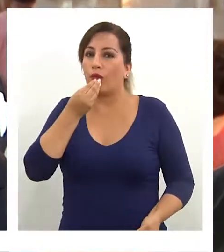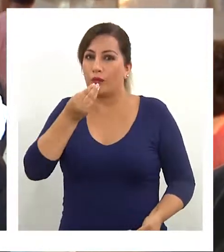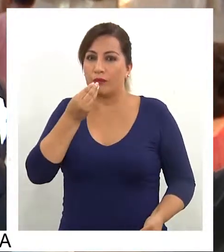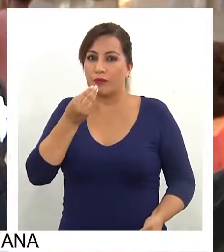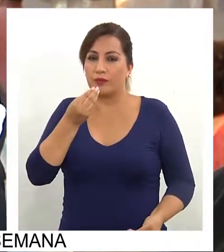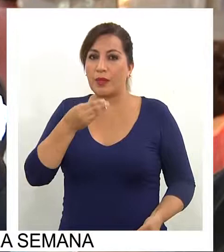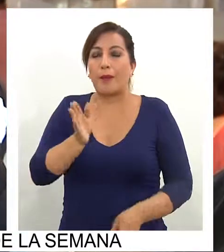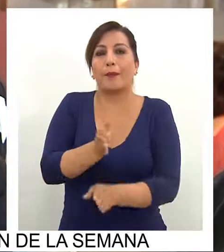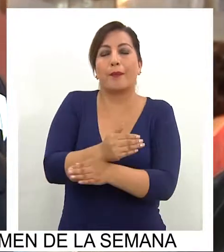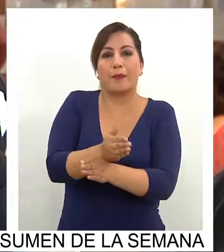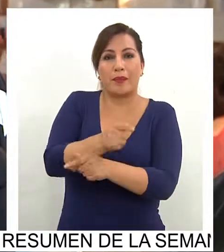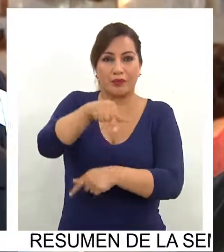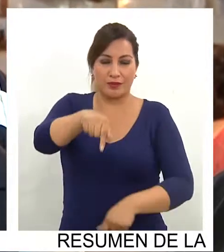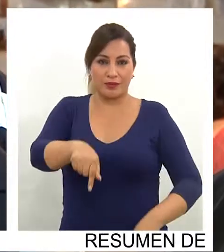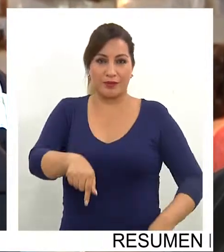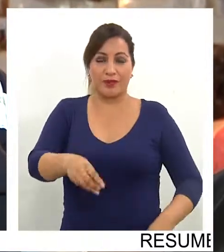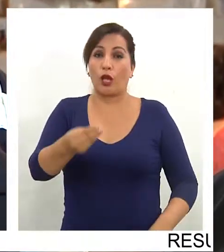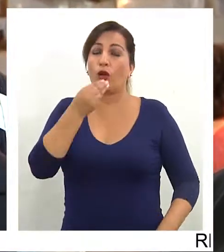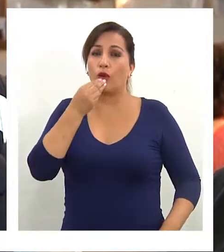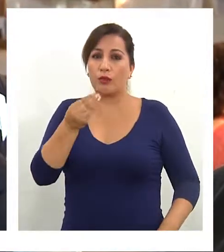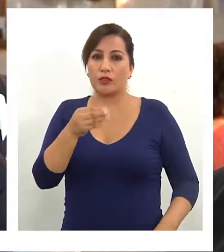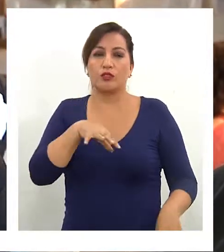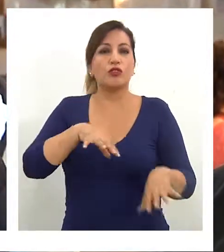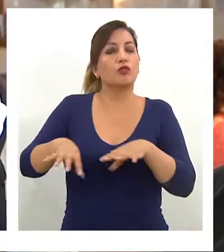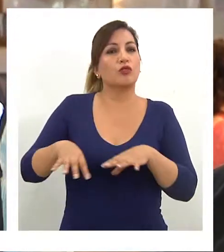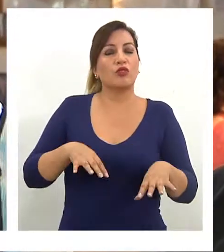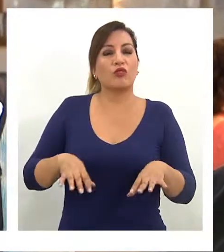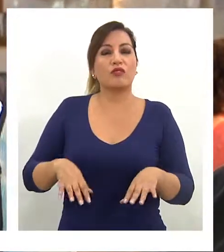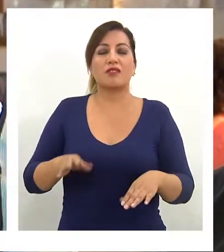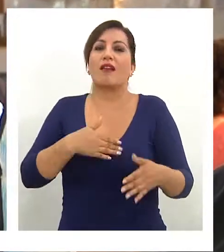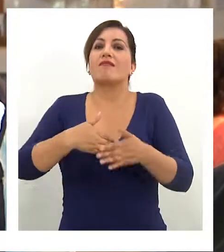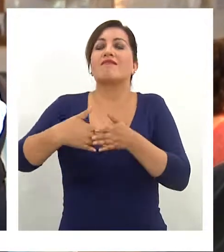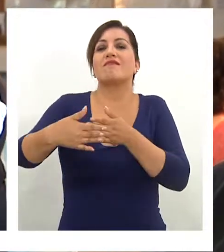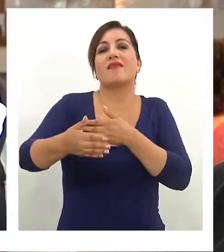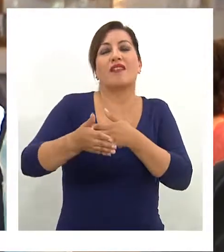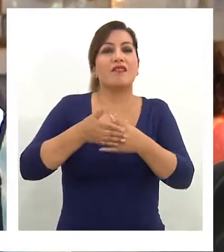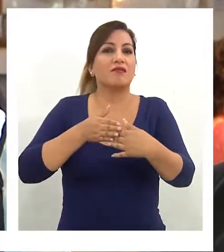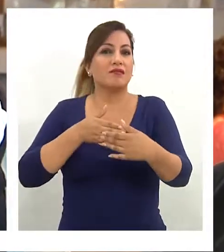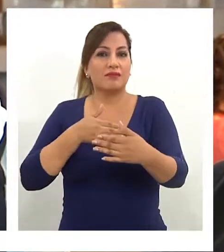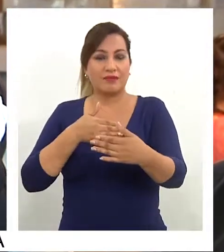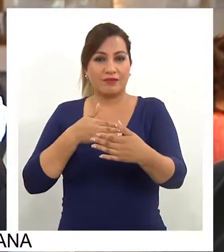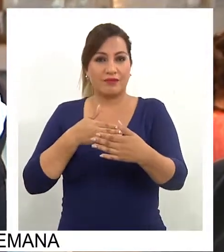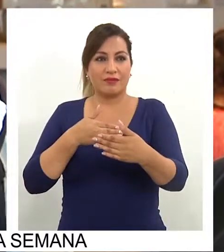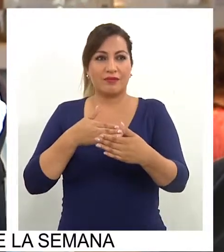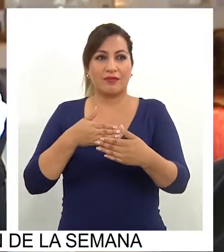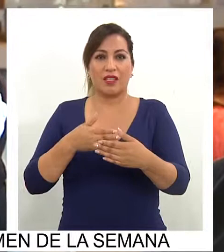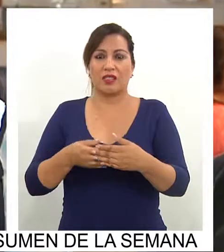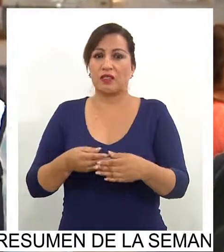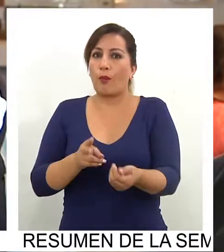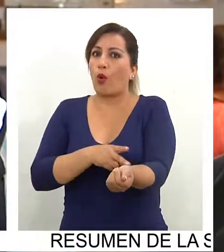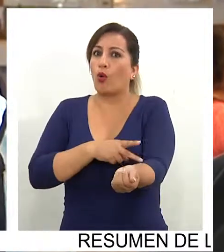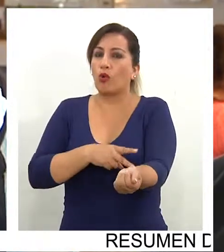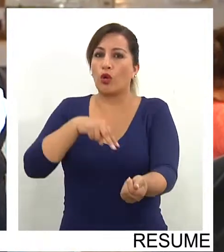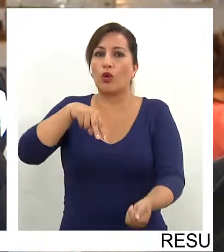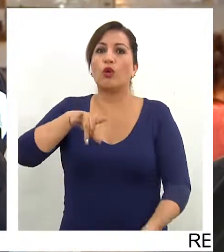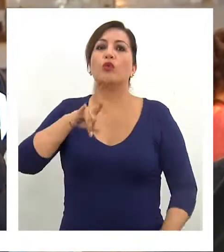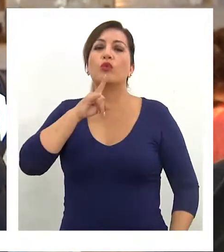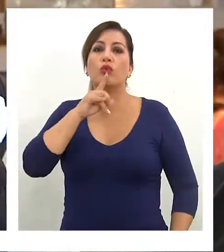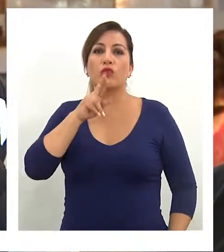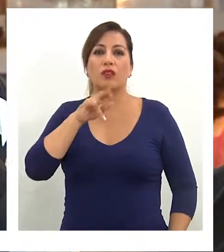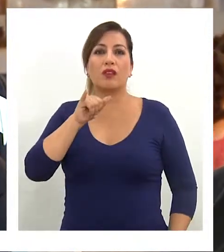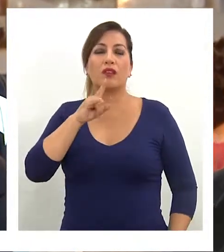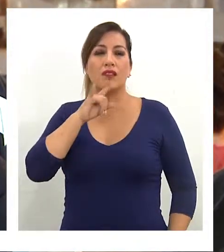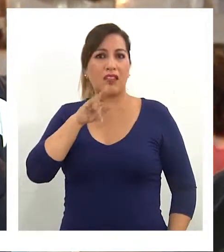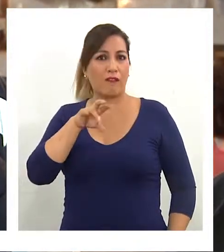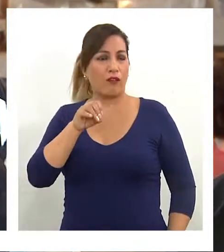mariscos y de pescados, que son productos nobles y productos que son altamente nutritivos, pero también